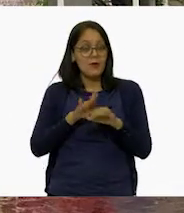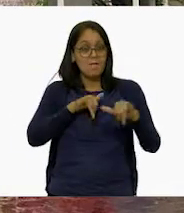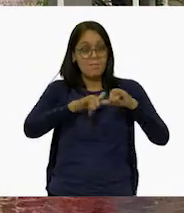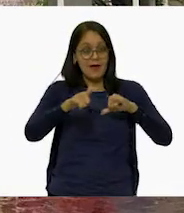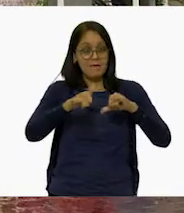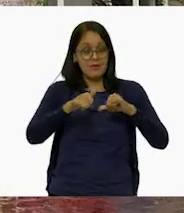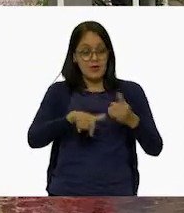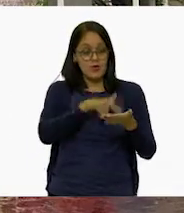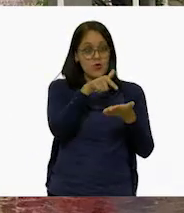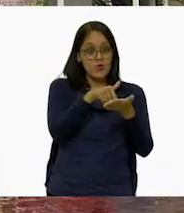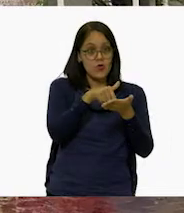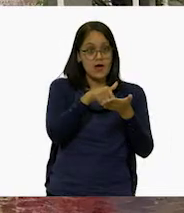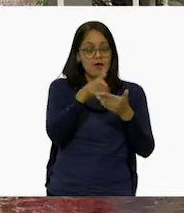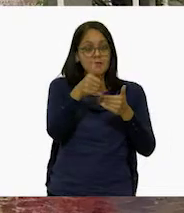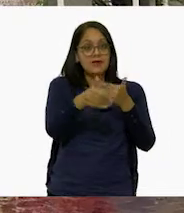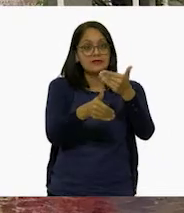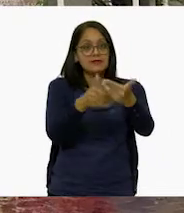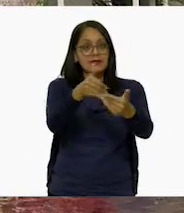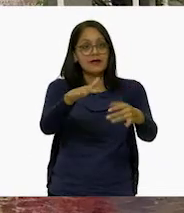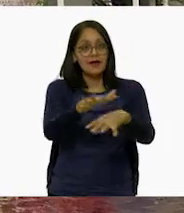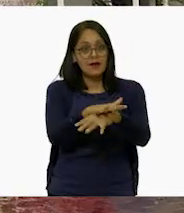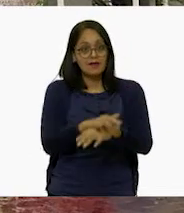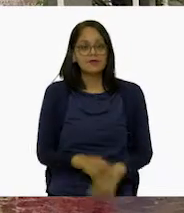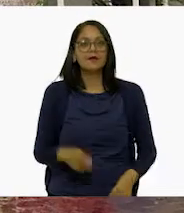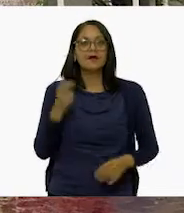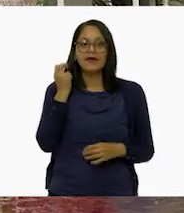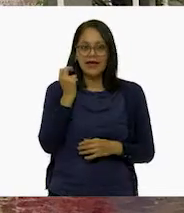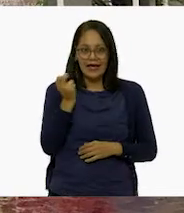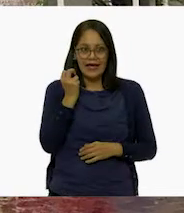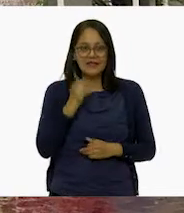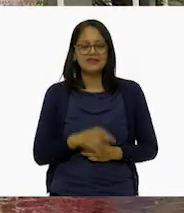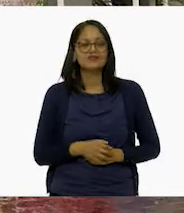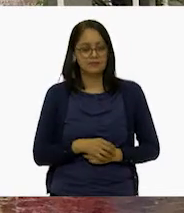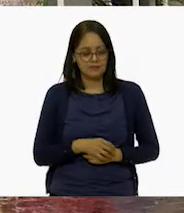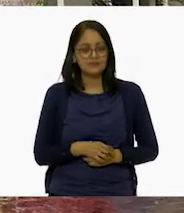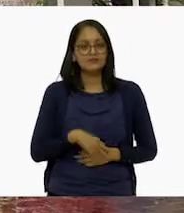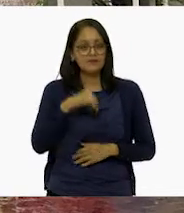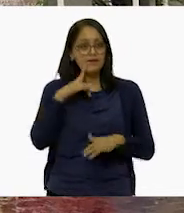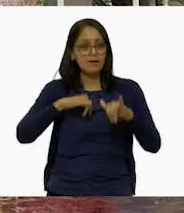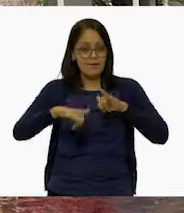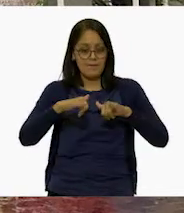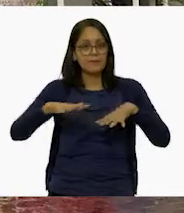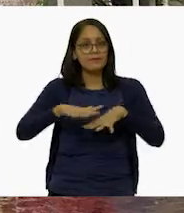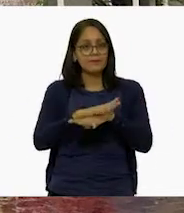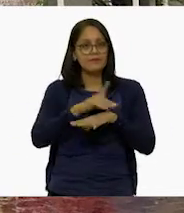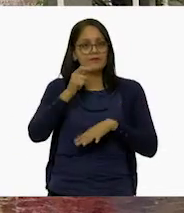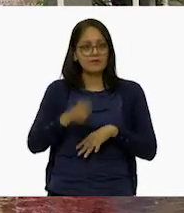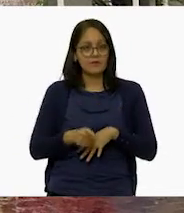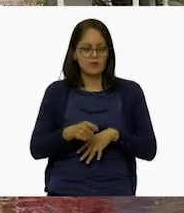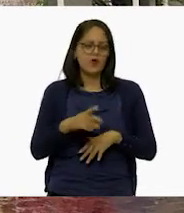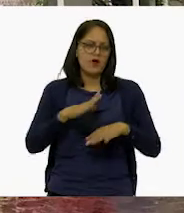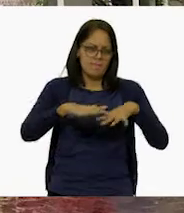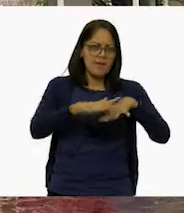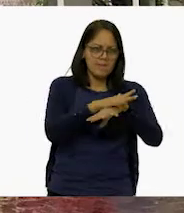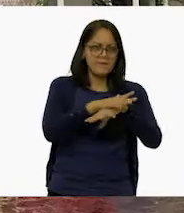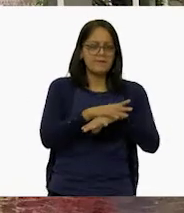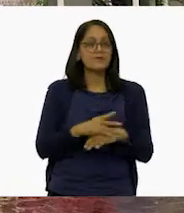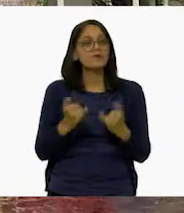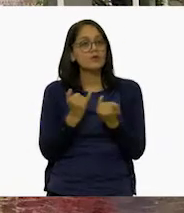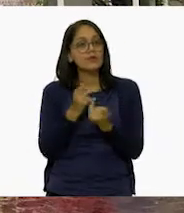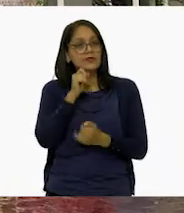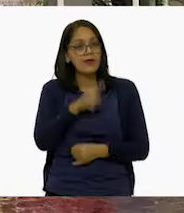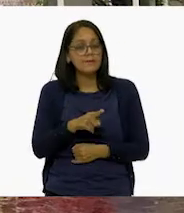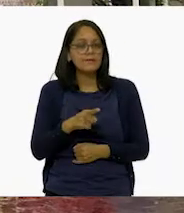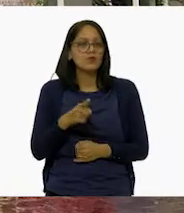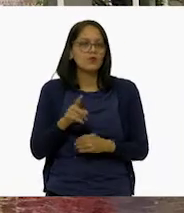mapas de un lugar con el tiempo. Exacto. Los cambios pueden representarse en mapas y pueden ser